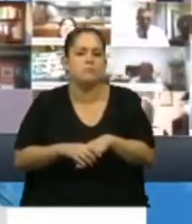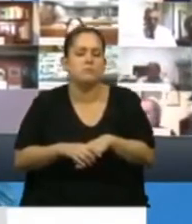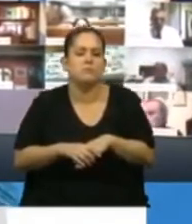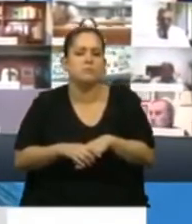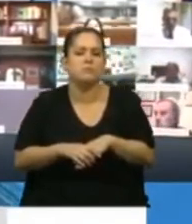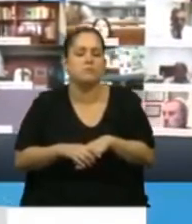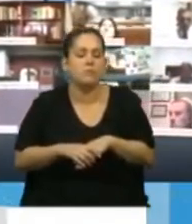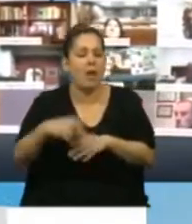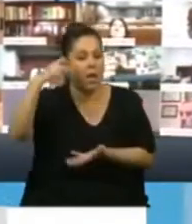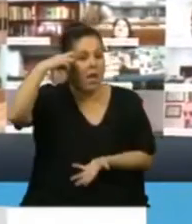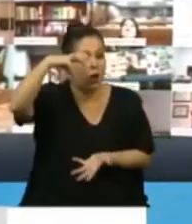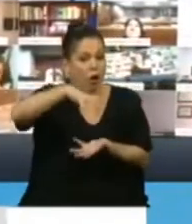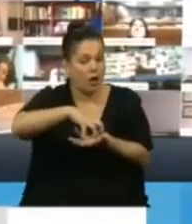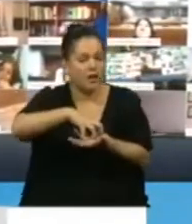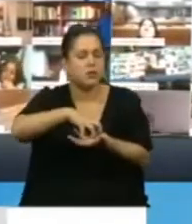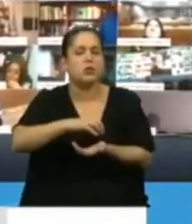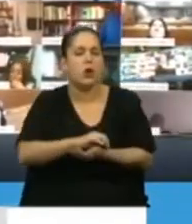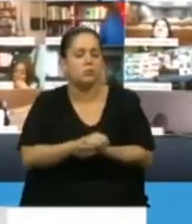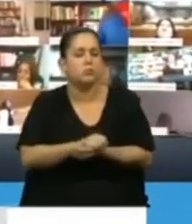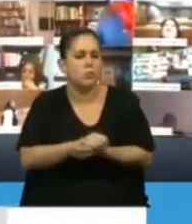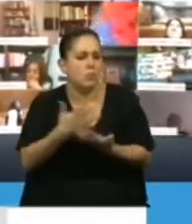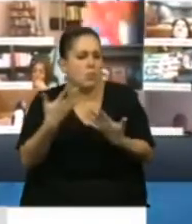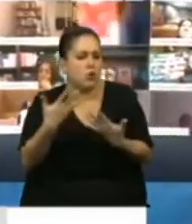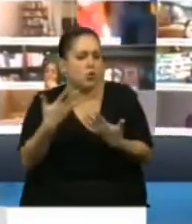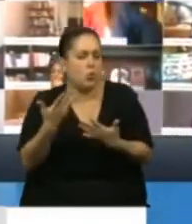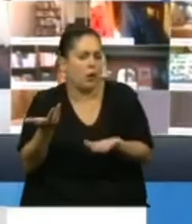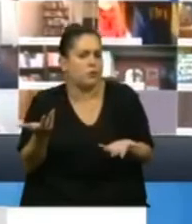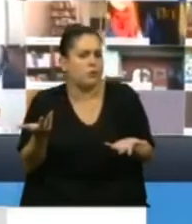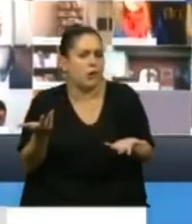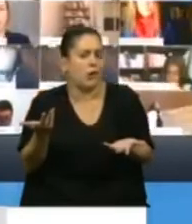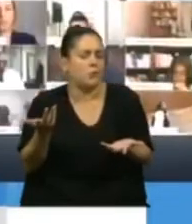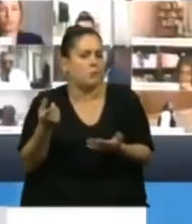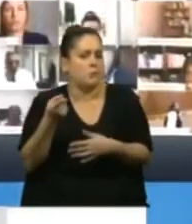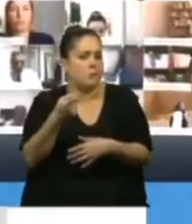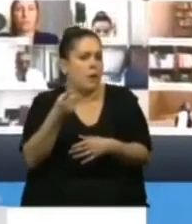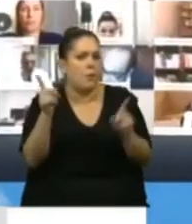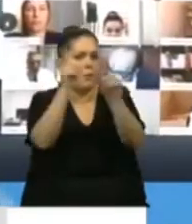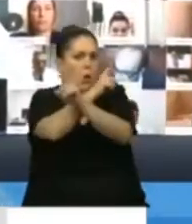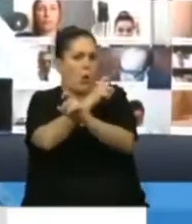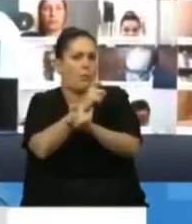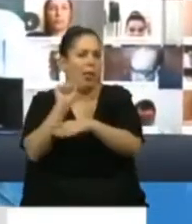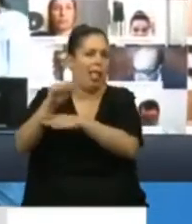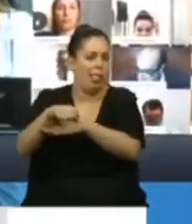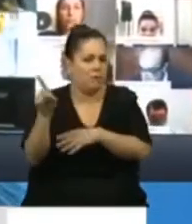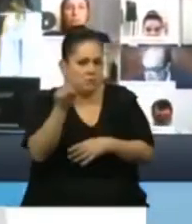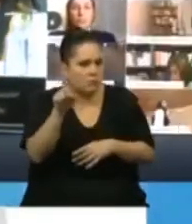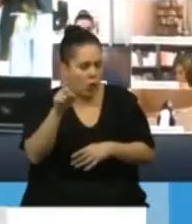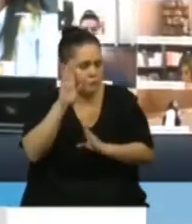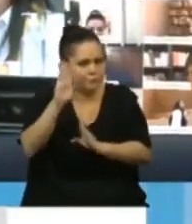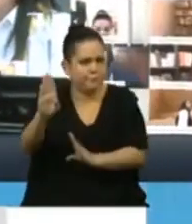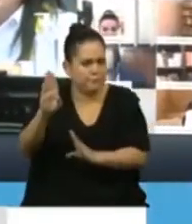El Congreso, por supuesto que no escapa a estos problemas. Entonces,